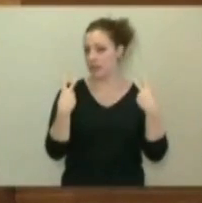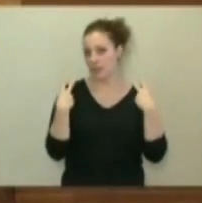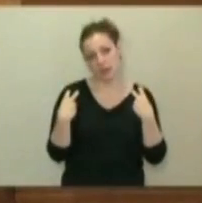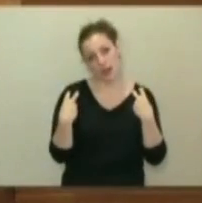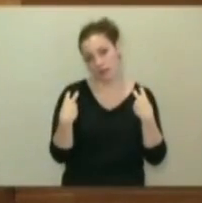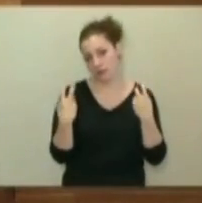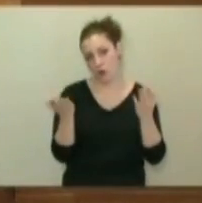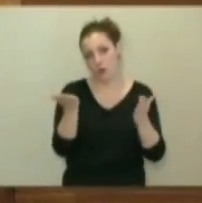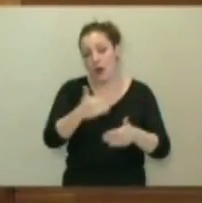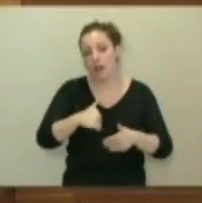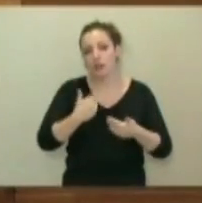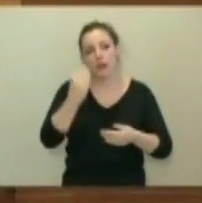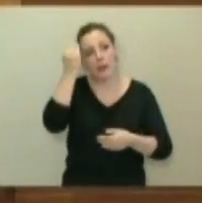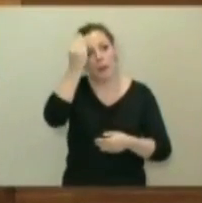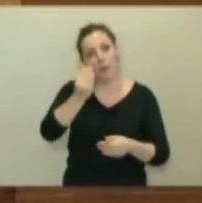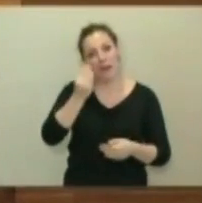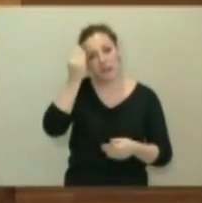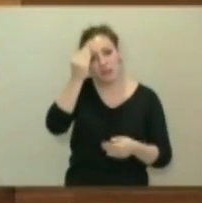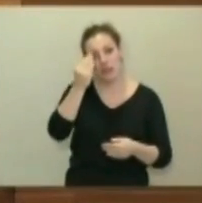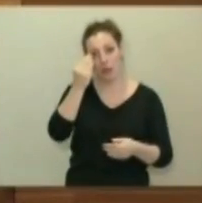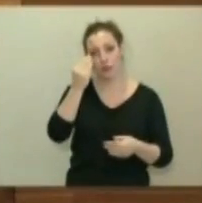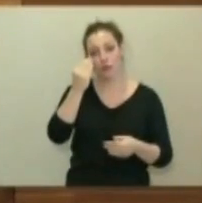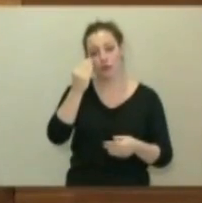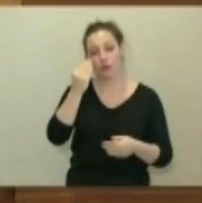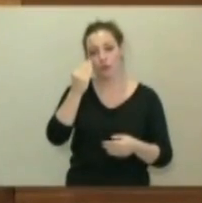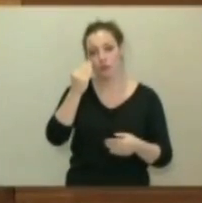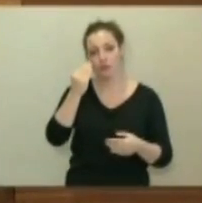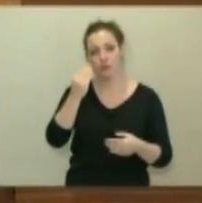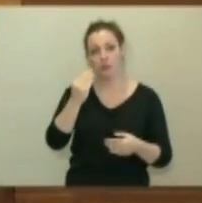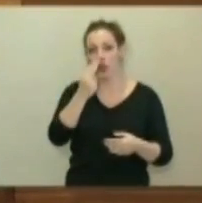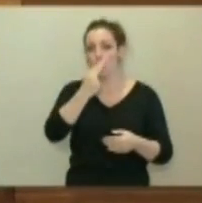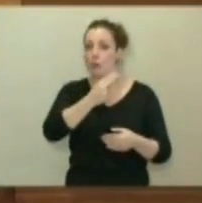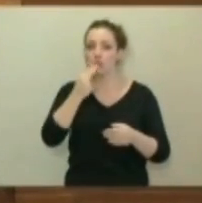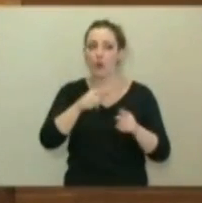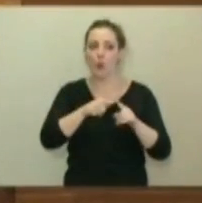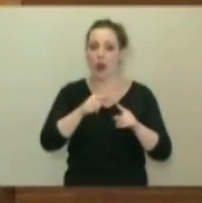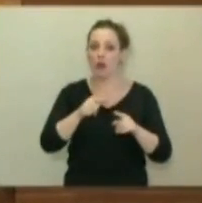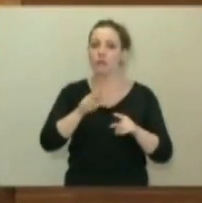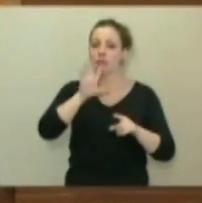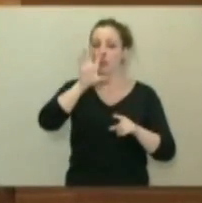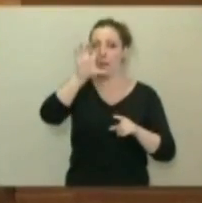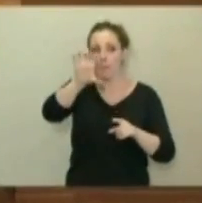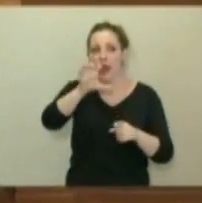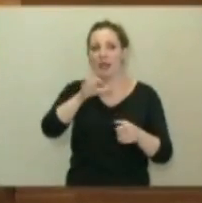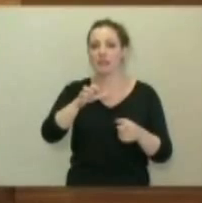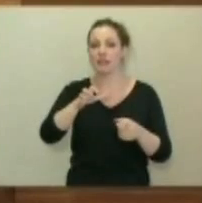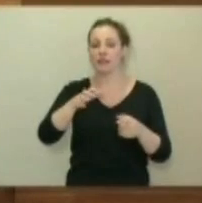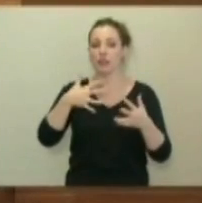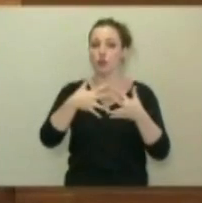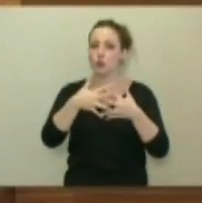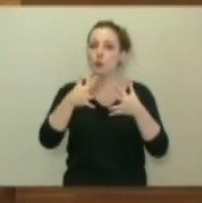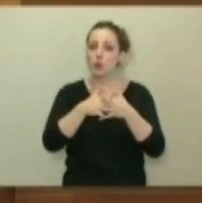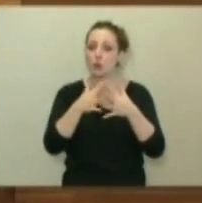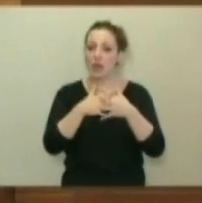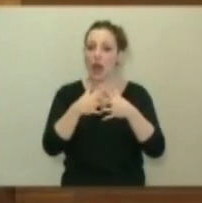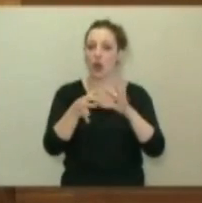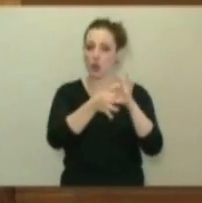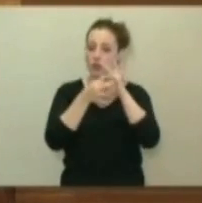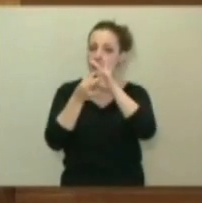parece, además, que compromete una visión de país, de país cohesionado, de país estructurado, esa